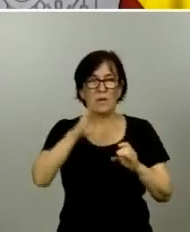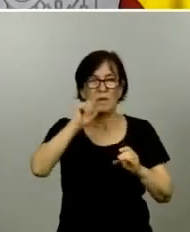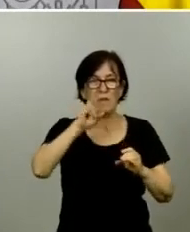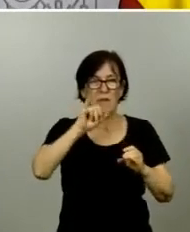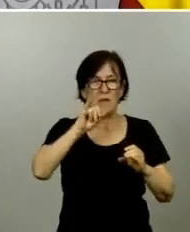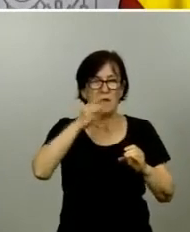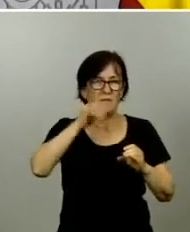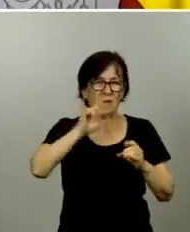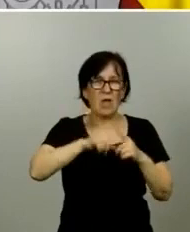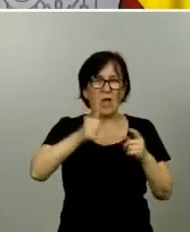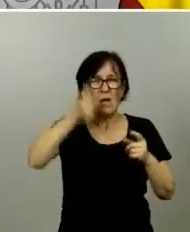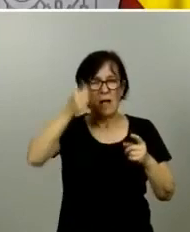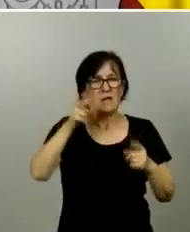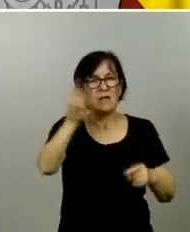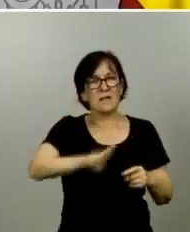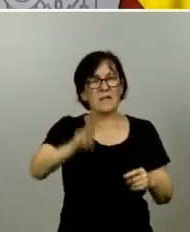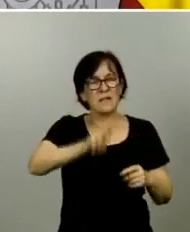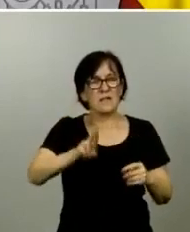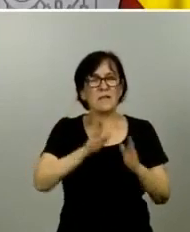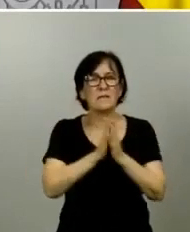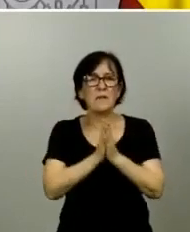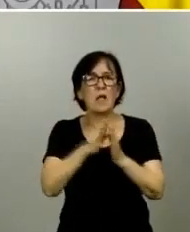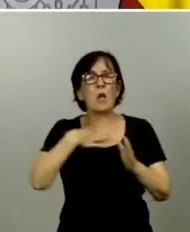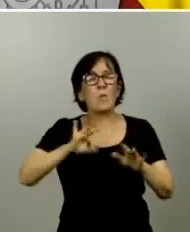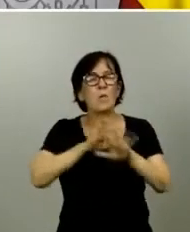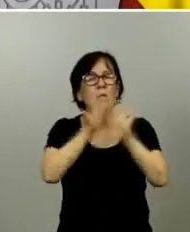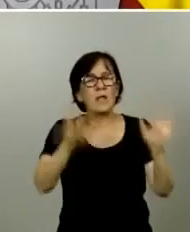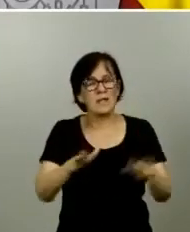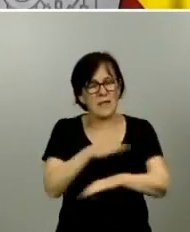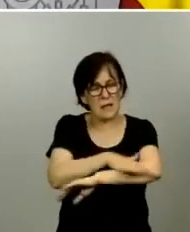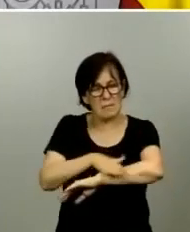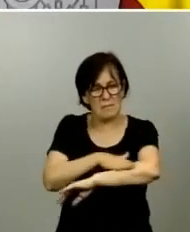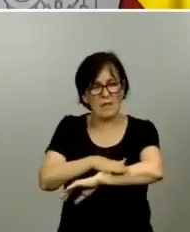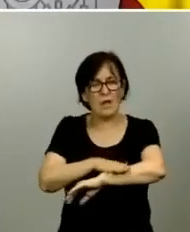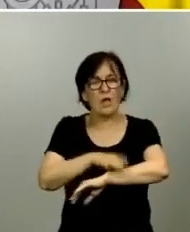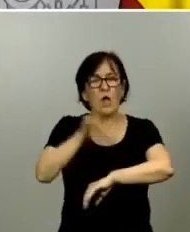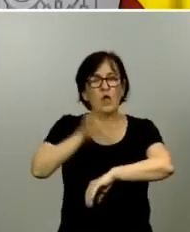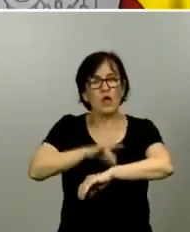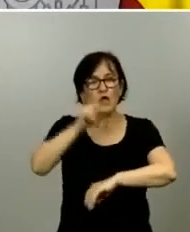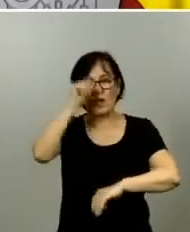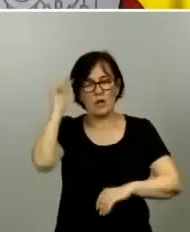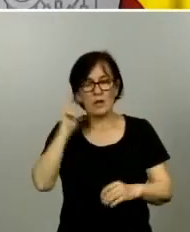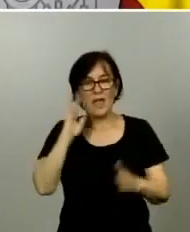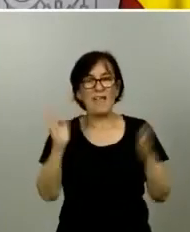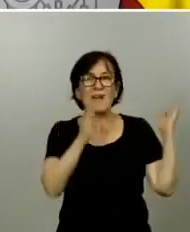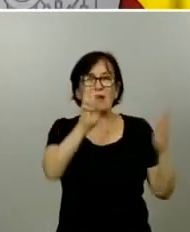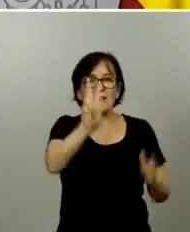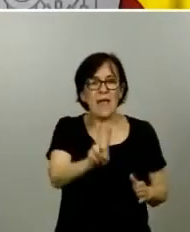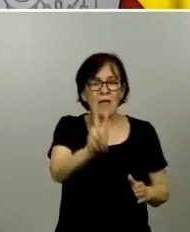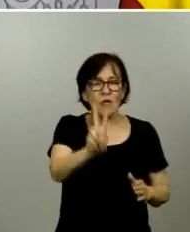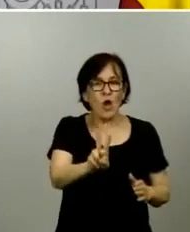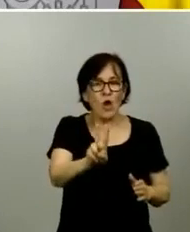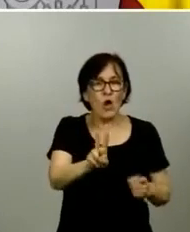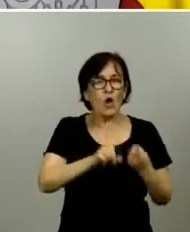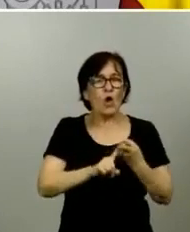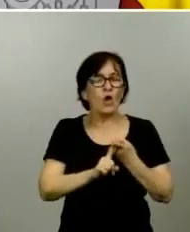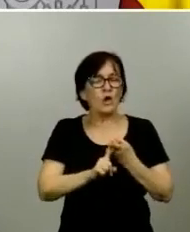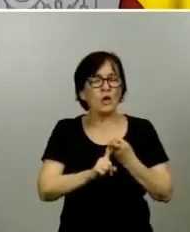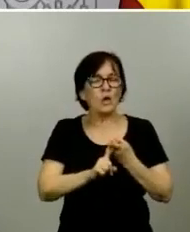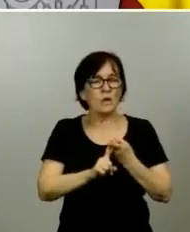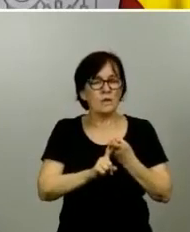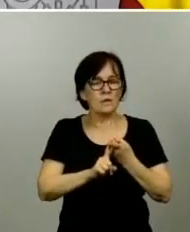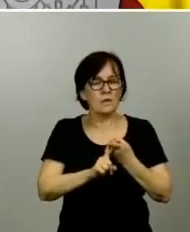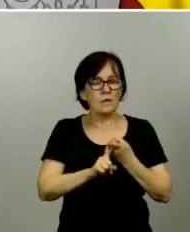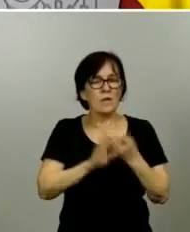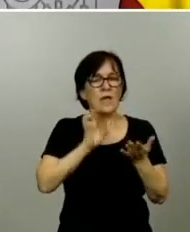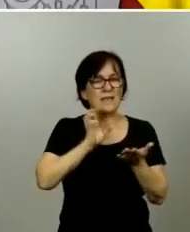nos reiteran que a ver si lo pueden aclarar ministro y doctor Simón en fase 2 estaría en Castilla y